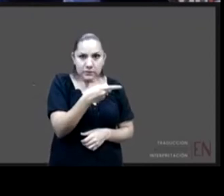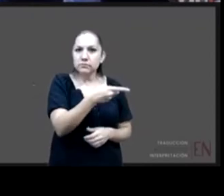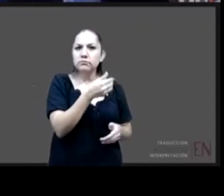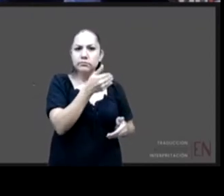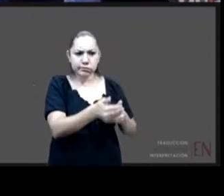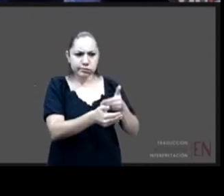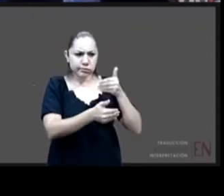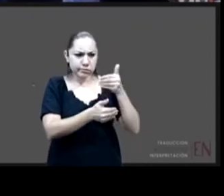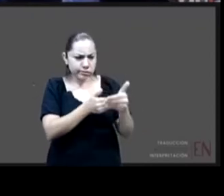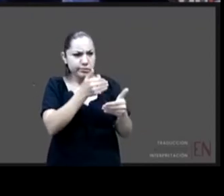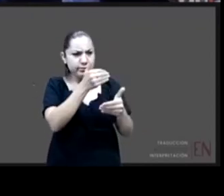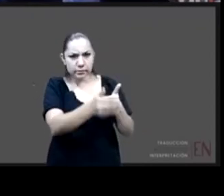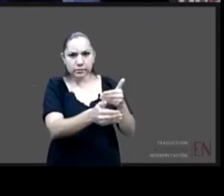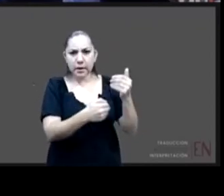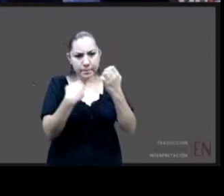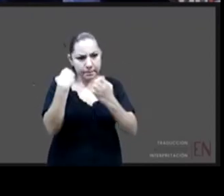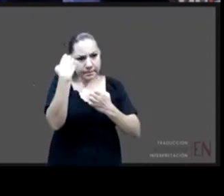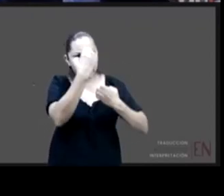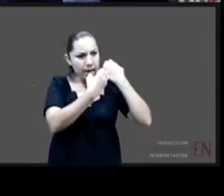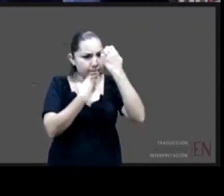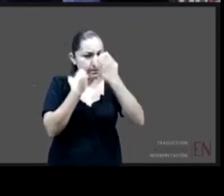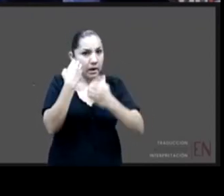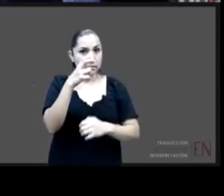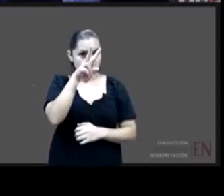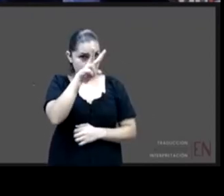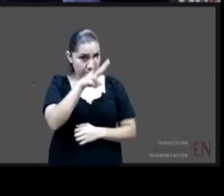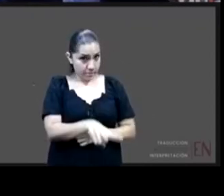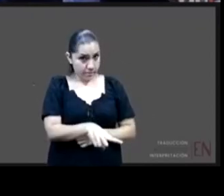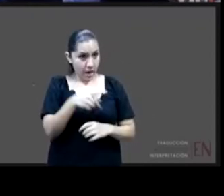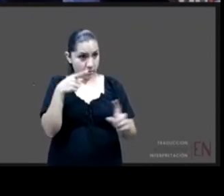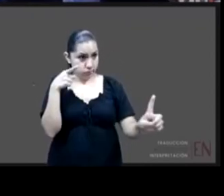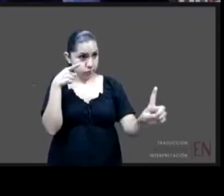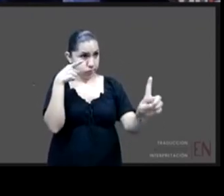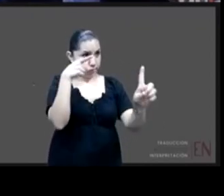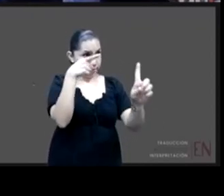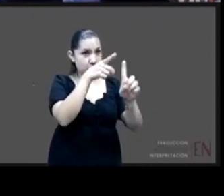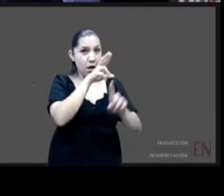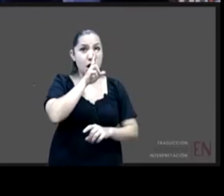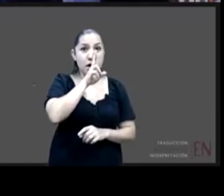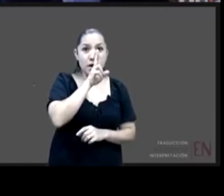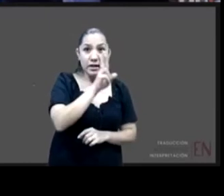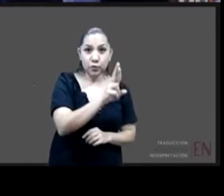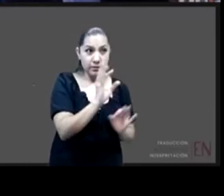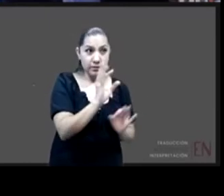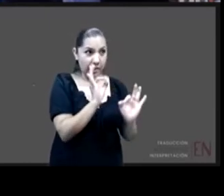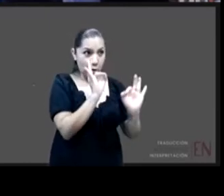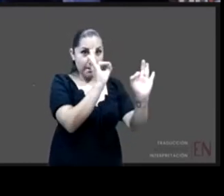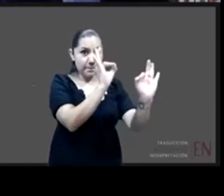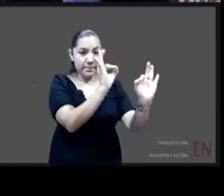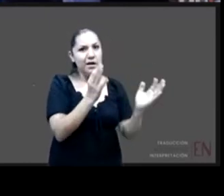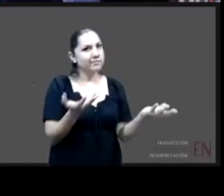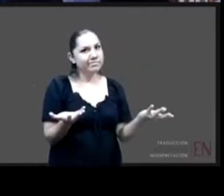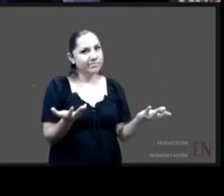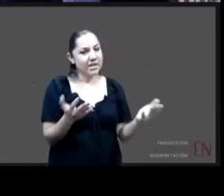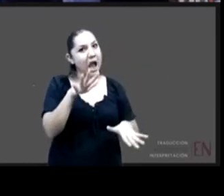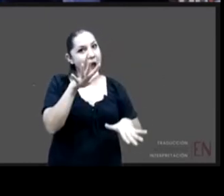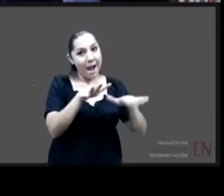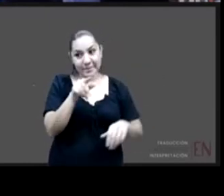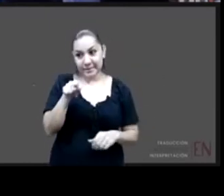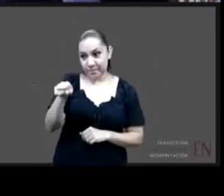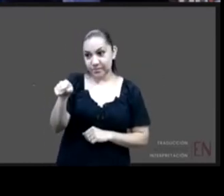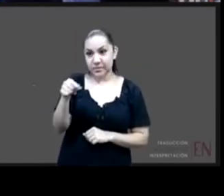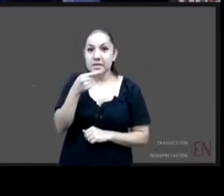va en el sentido contrario y cuando un niño es separado de su familia la respuesta más frecuente